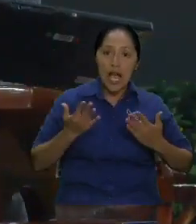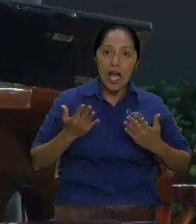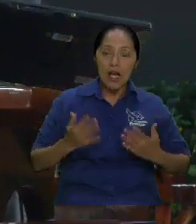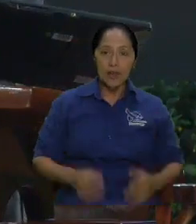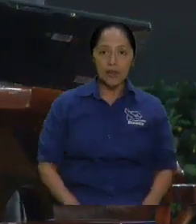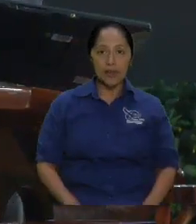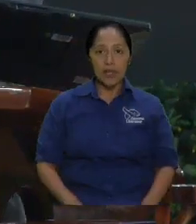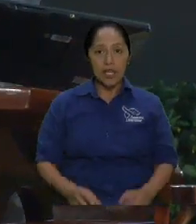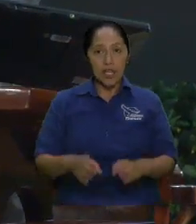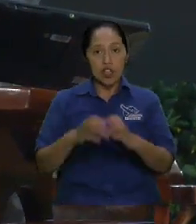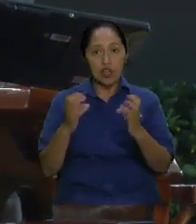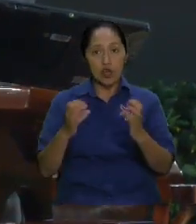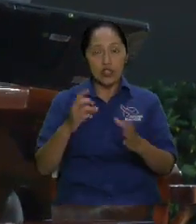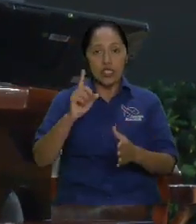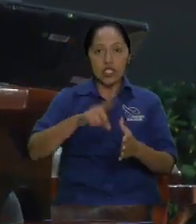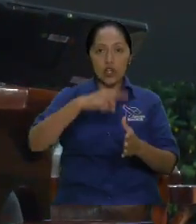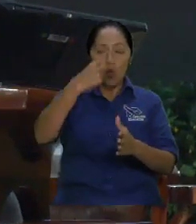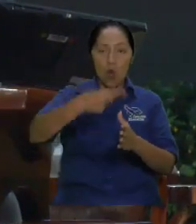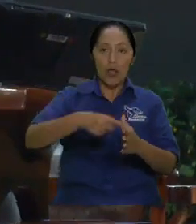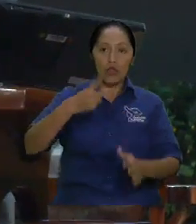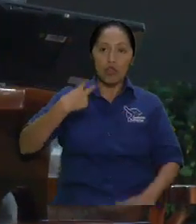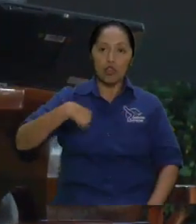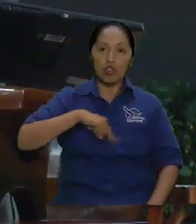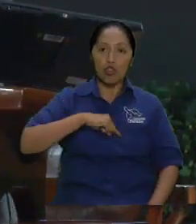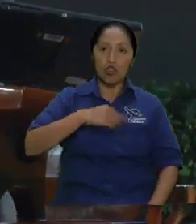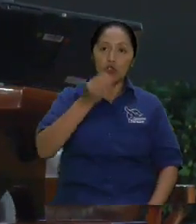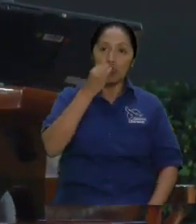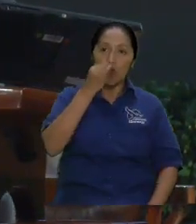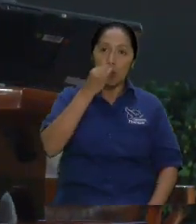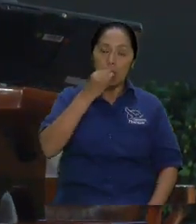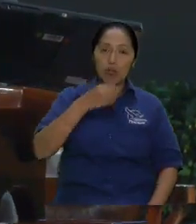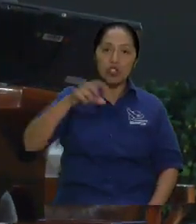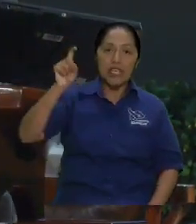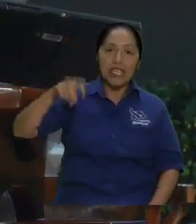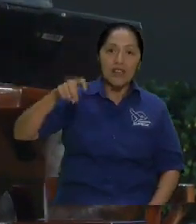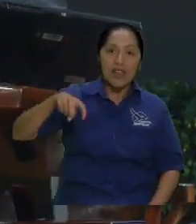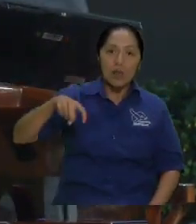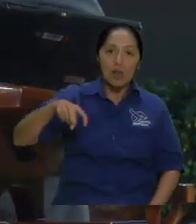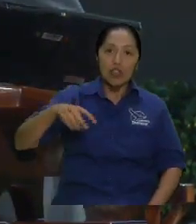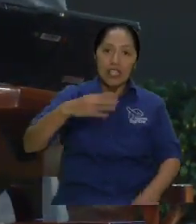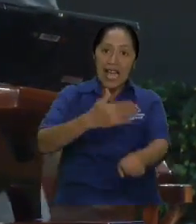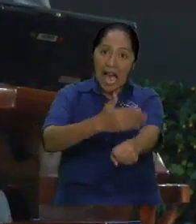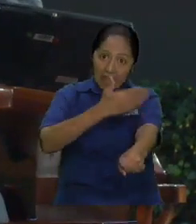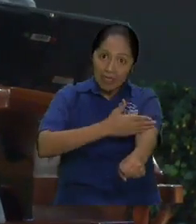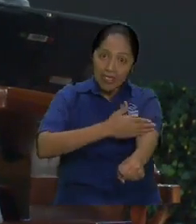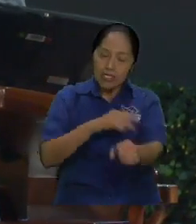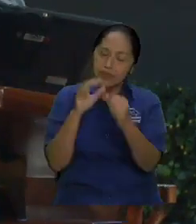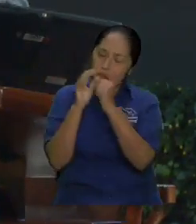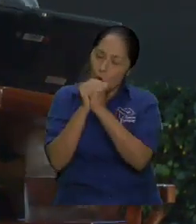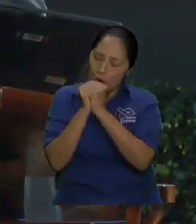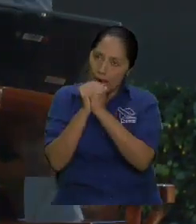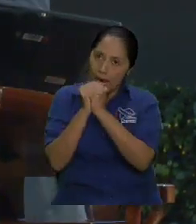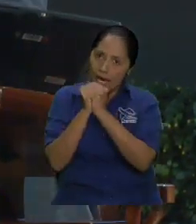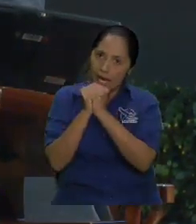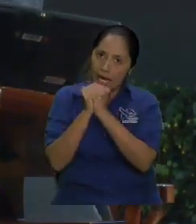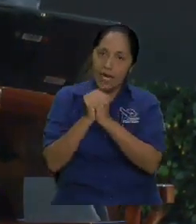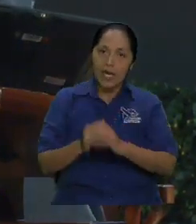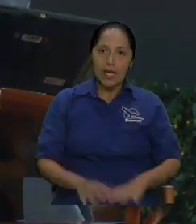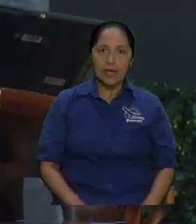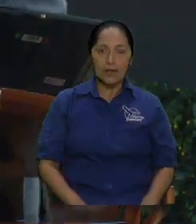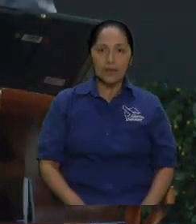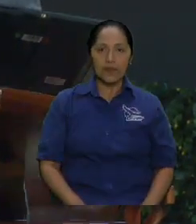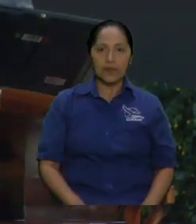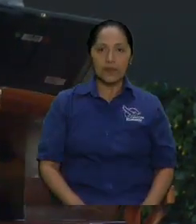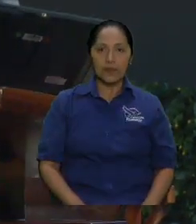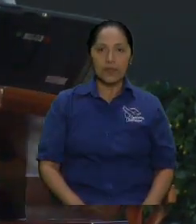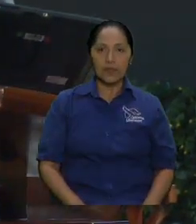comamos y aunque comiéramos cosa mortífera, no nos haga daño. Pero, pero para el espíritu, hermano, incluso por eso cuando